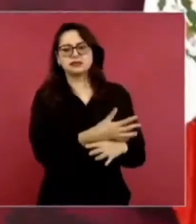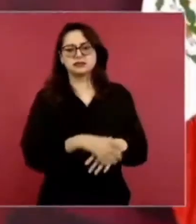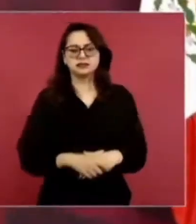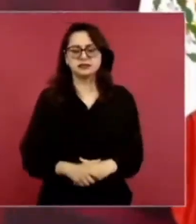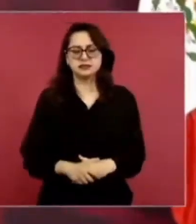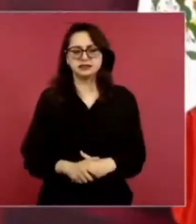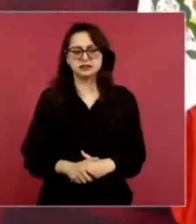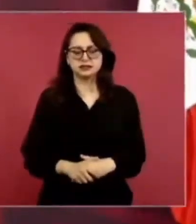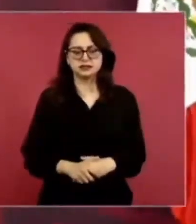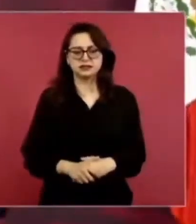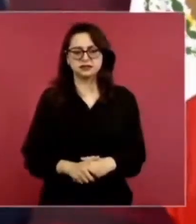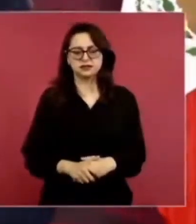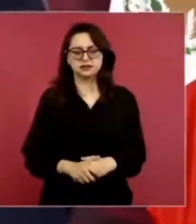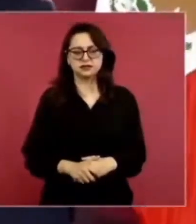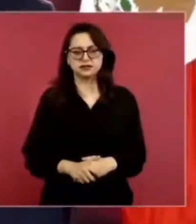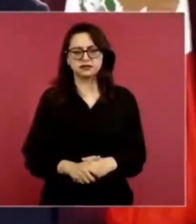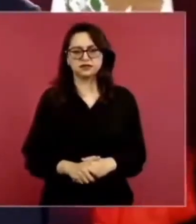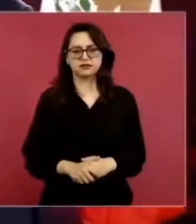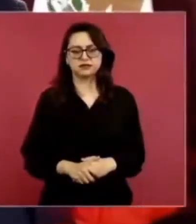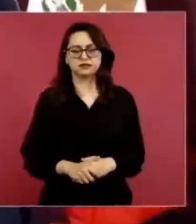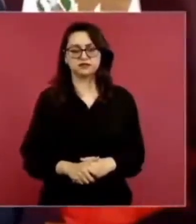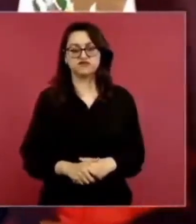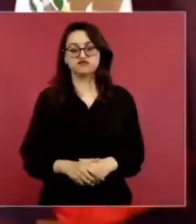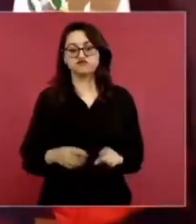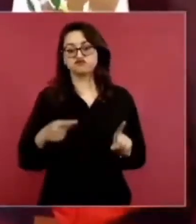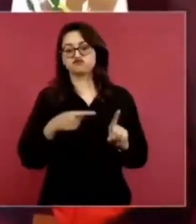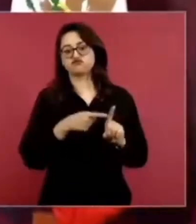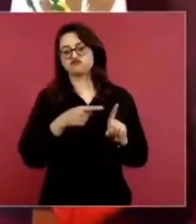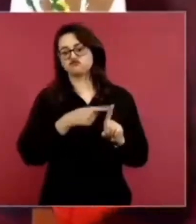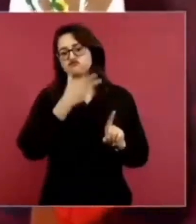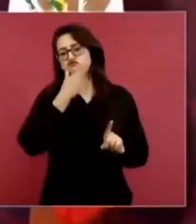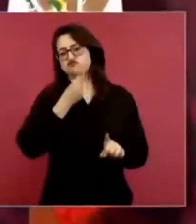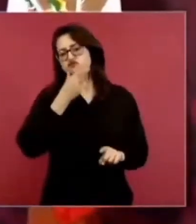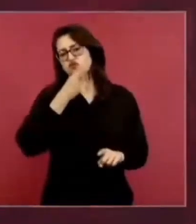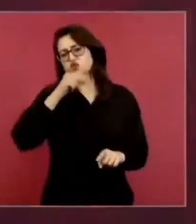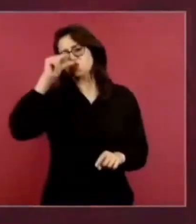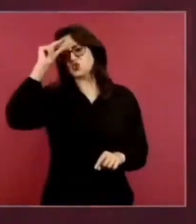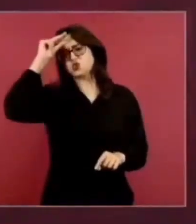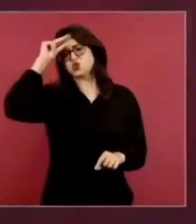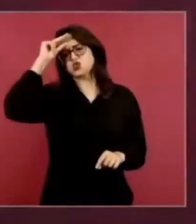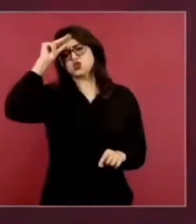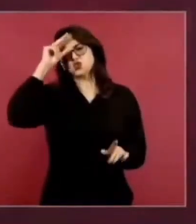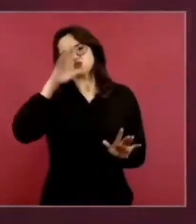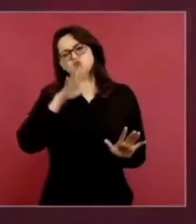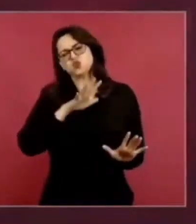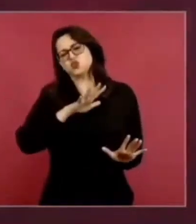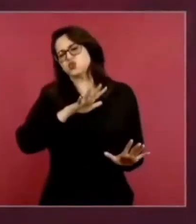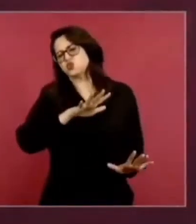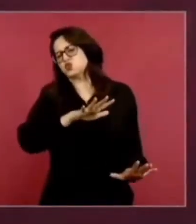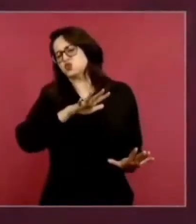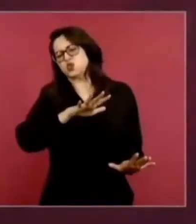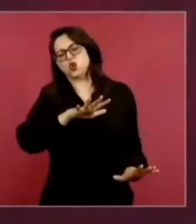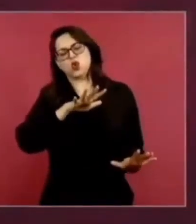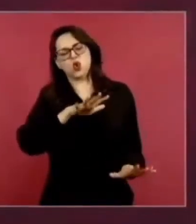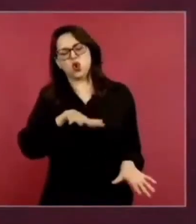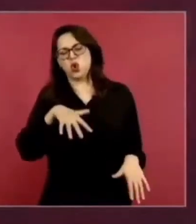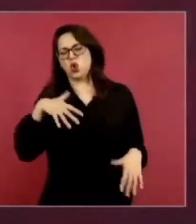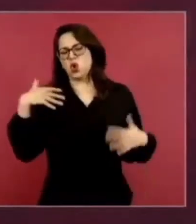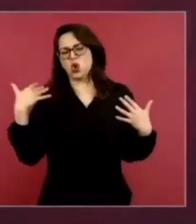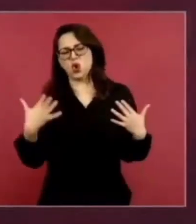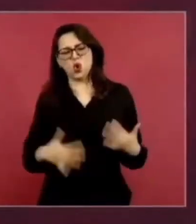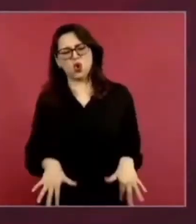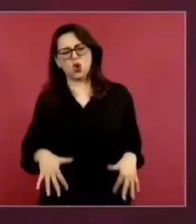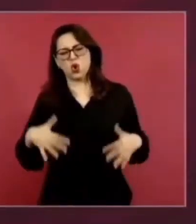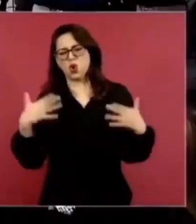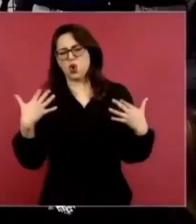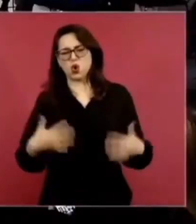Estamos hablando de una eminencia. Siempre el conservadurismo ha